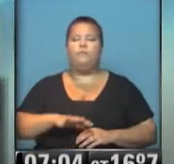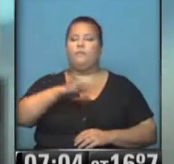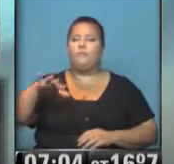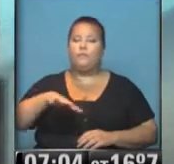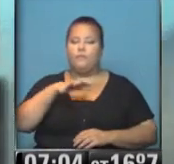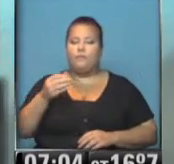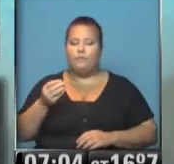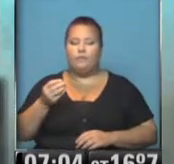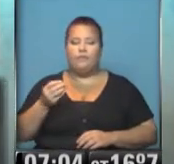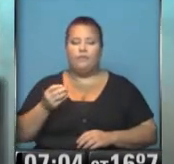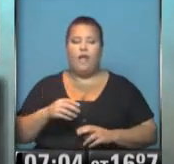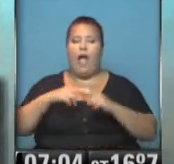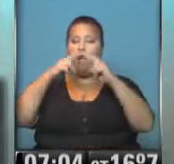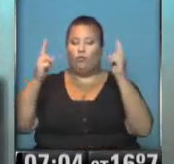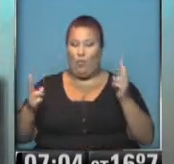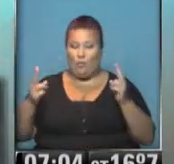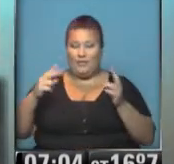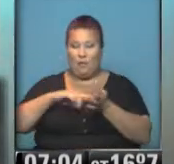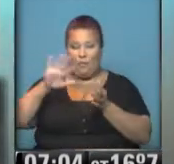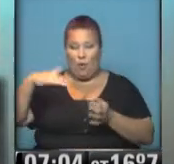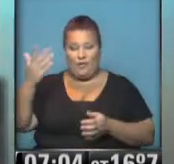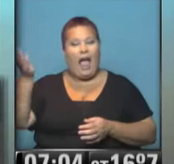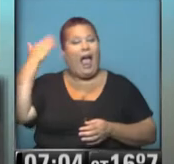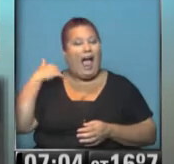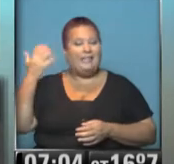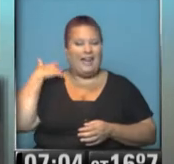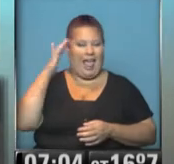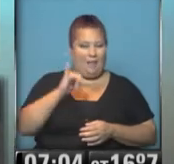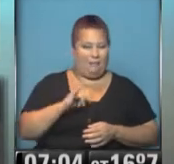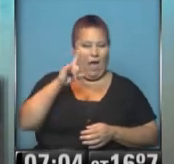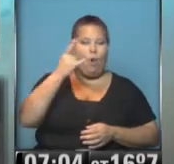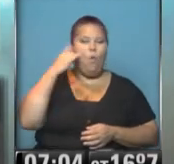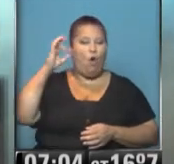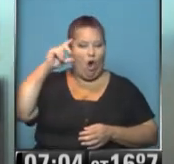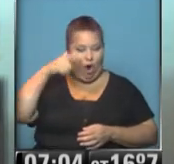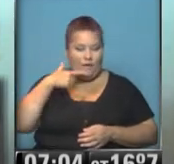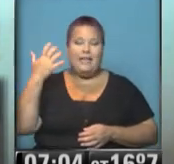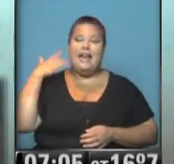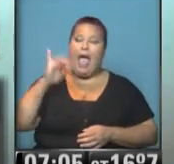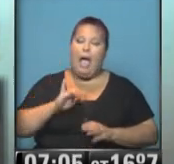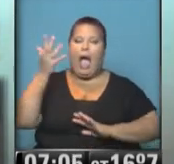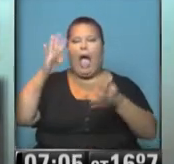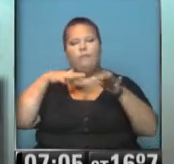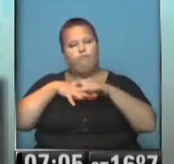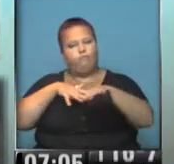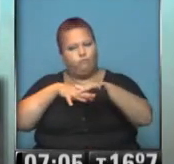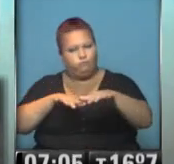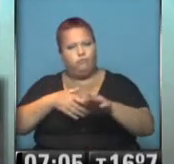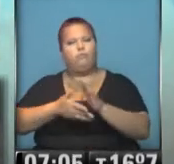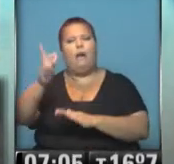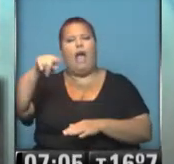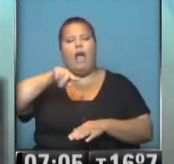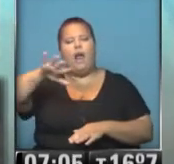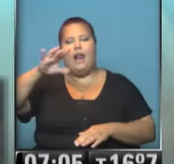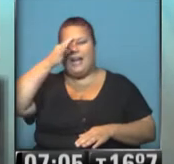de las autopistas urbanas. Antes visitamos General Paz y Lugones. Decía General Paz por momentos salvo cargada hacia la